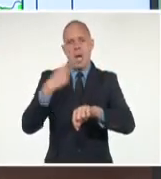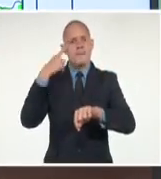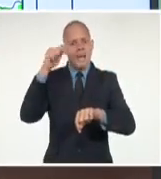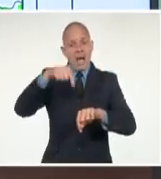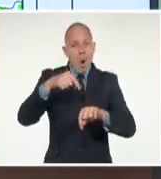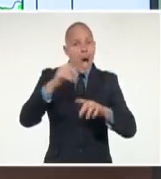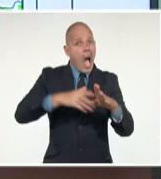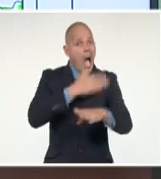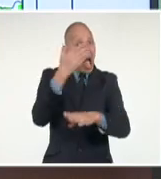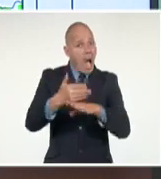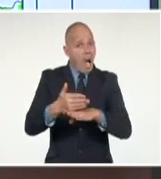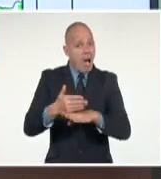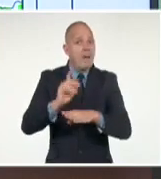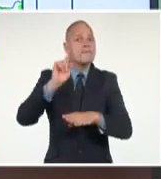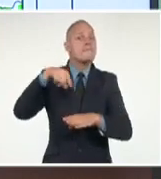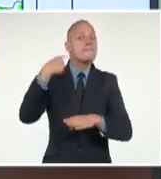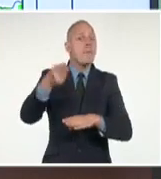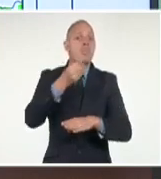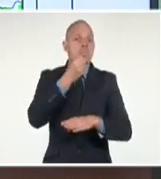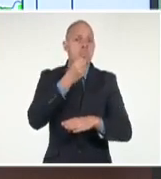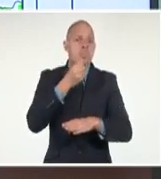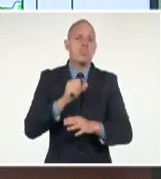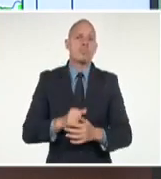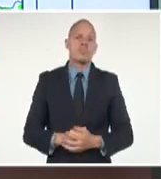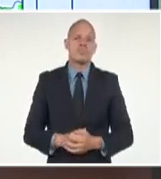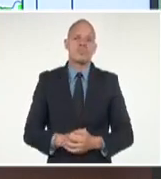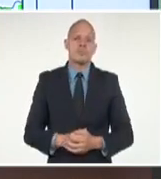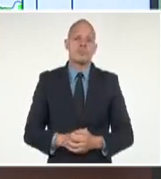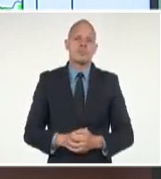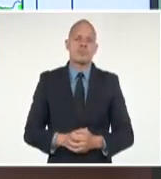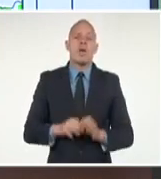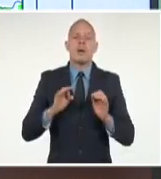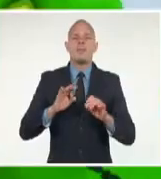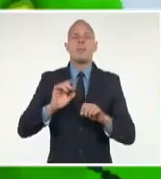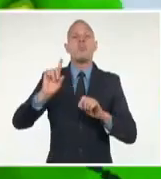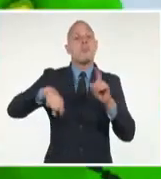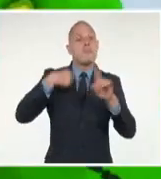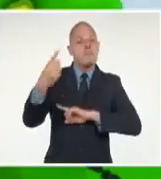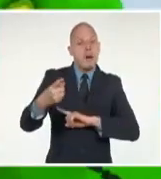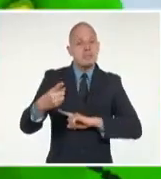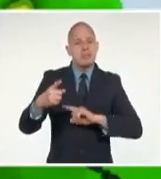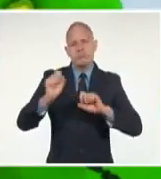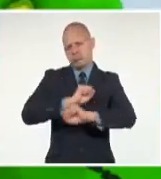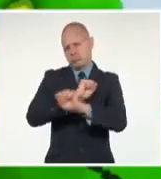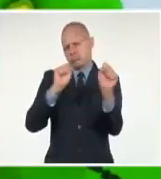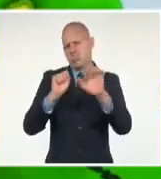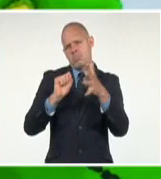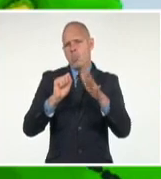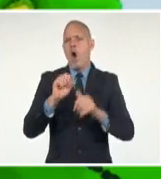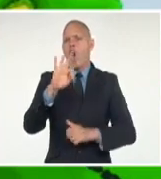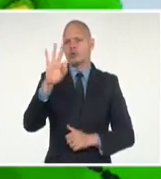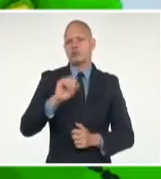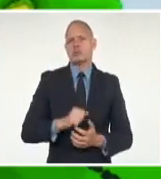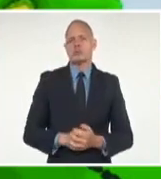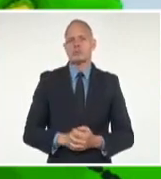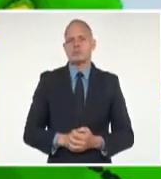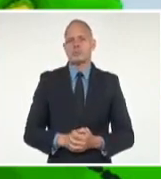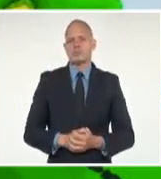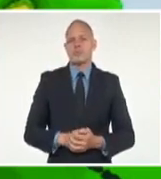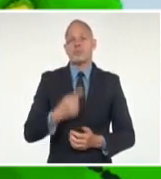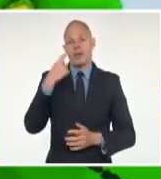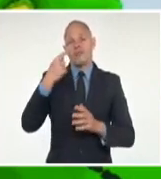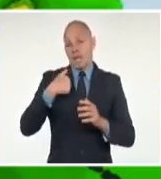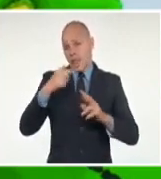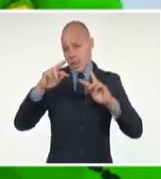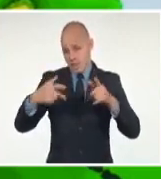hasta las 8 de la mañana. Y fíjense, estos son lluvias muy fuertes. Estas están aquí en la Ciudad de